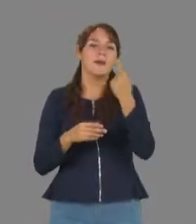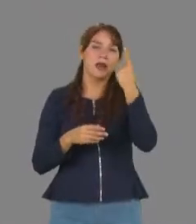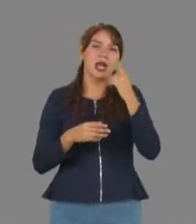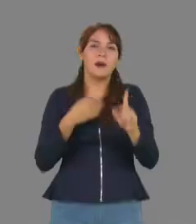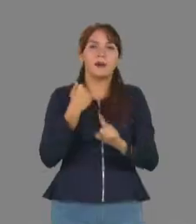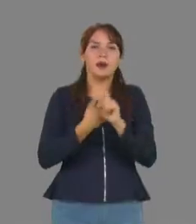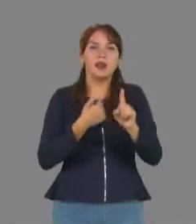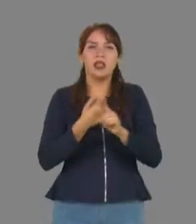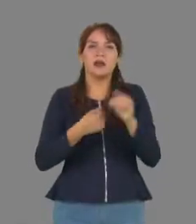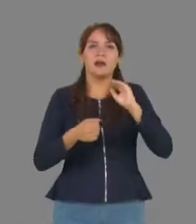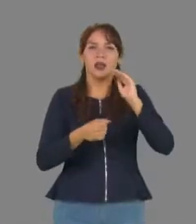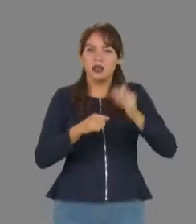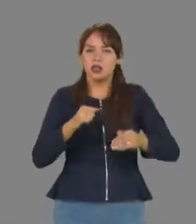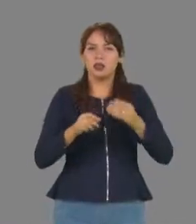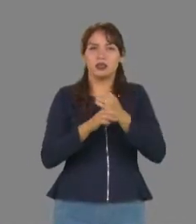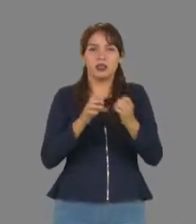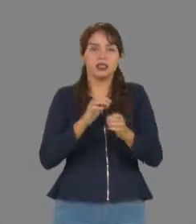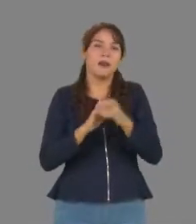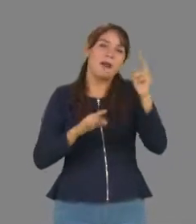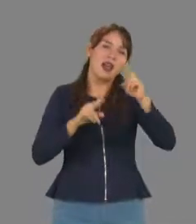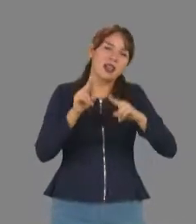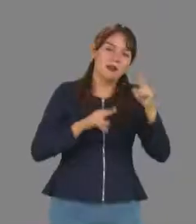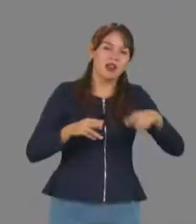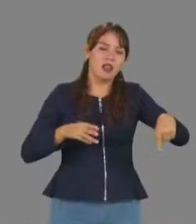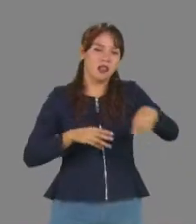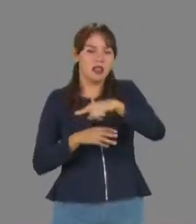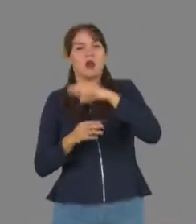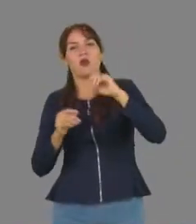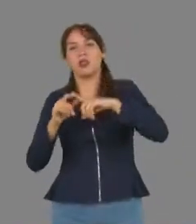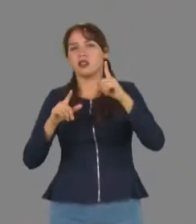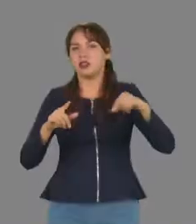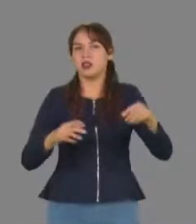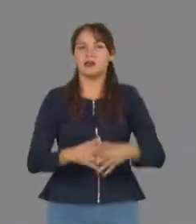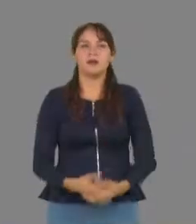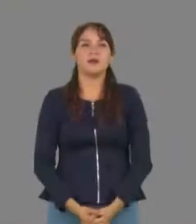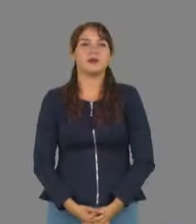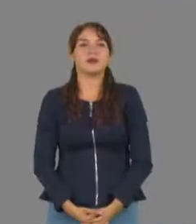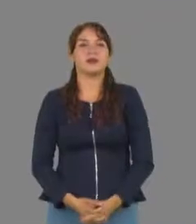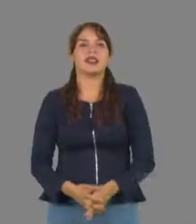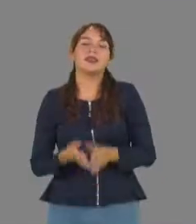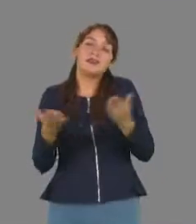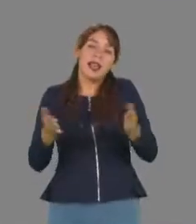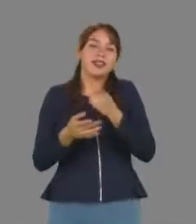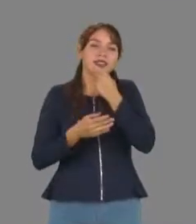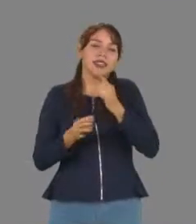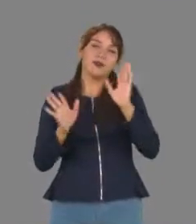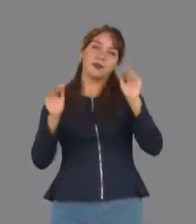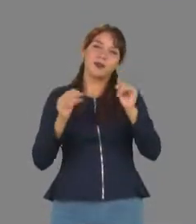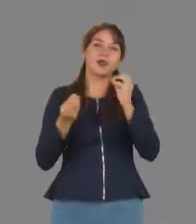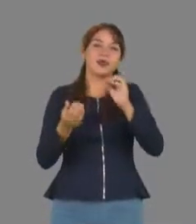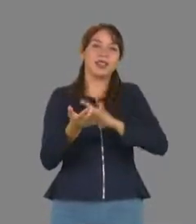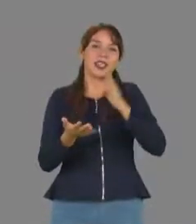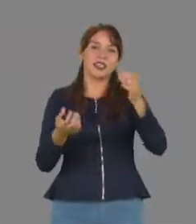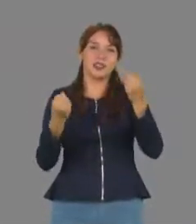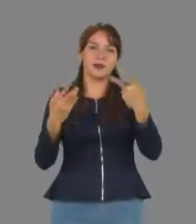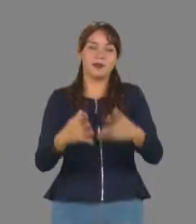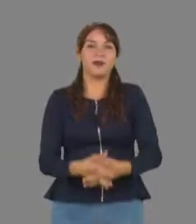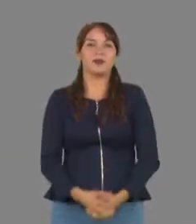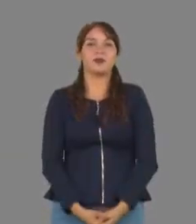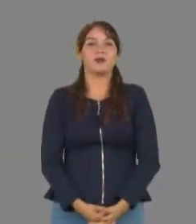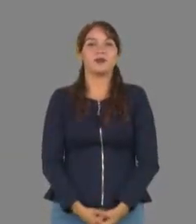problemáticas ecológicas a nivel local, regional y nacional. Por hoy me despido, nos vemos hasta la próxima.